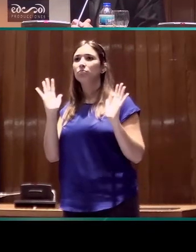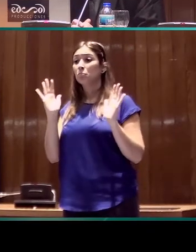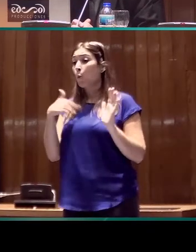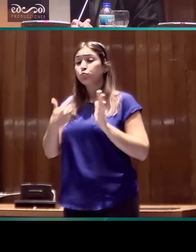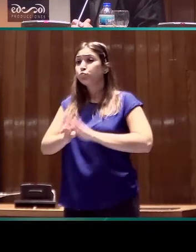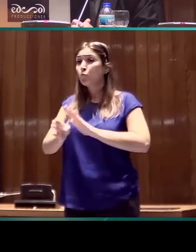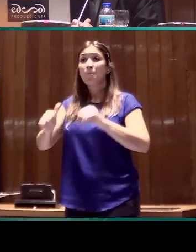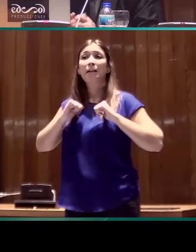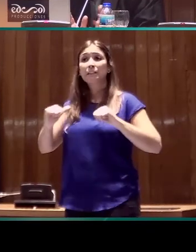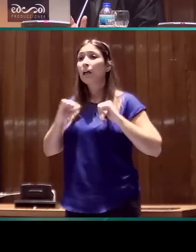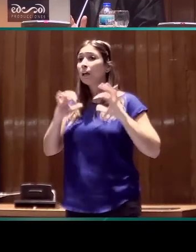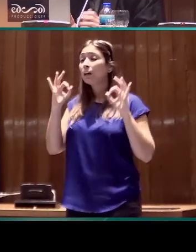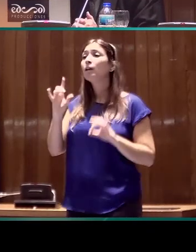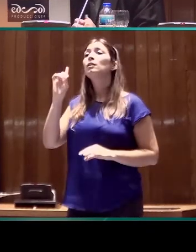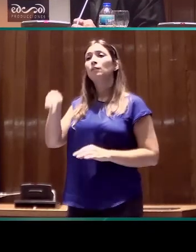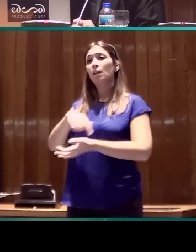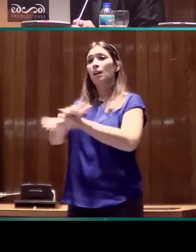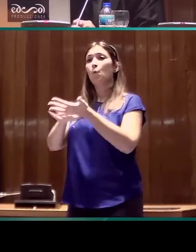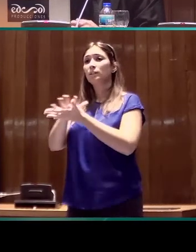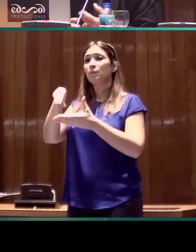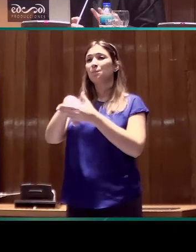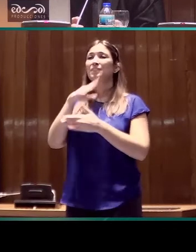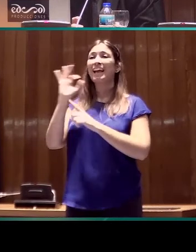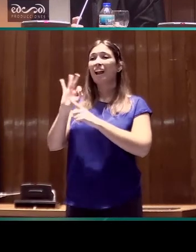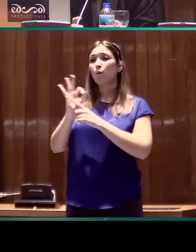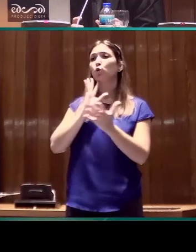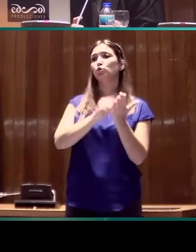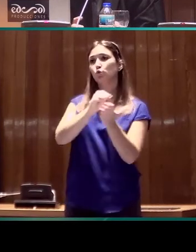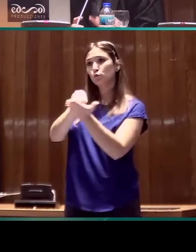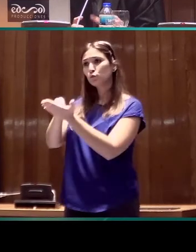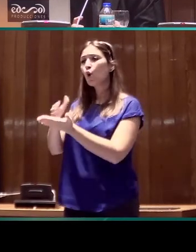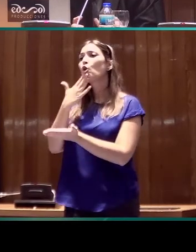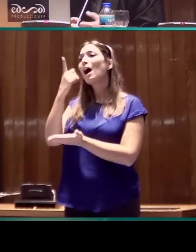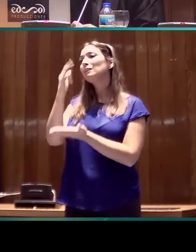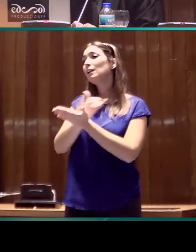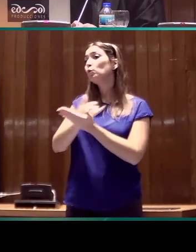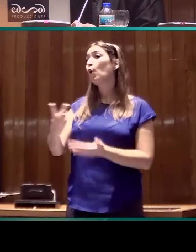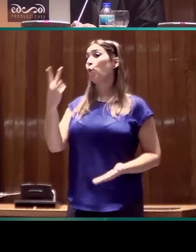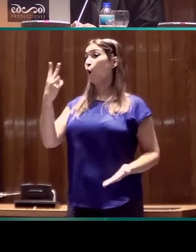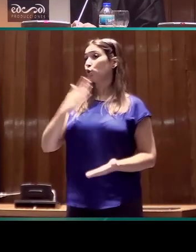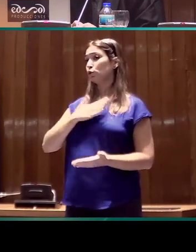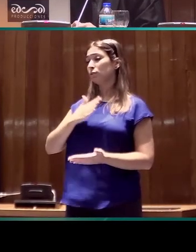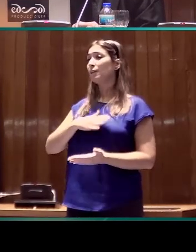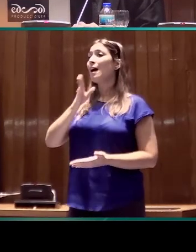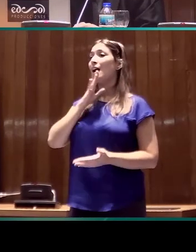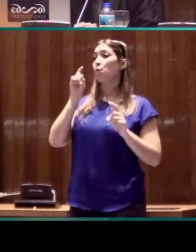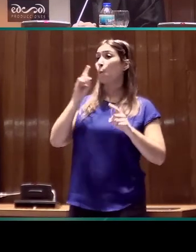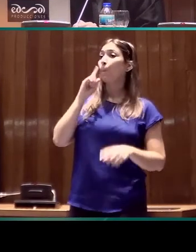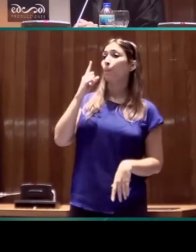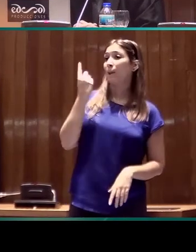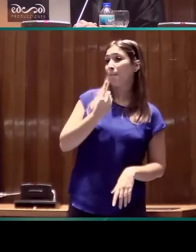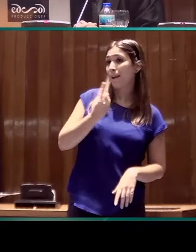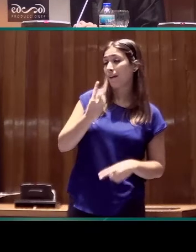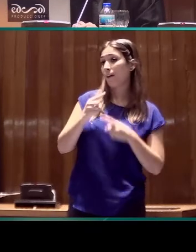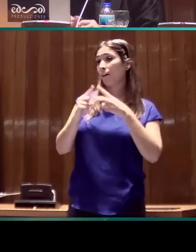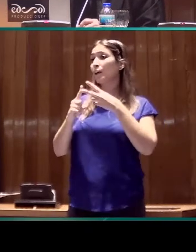ahí está el máster. La inclusión de la lengua de signos en los títulos de grado aparece como asignatura en dos de nuestros grados, en el grado de educación primaria y en el